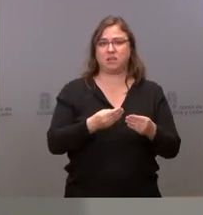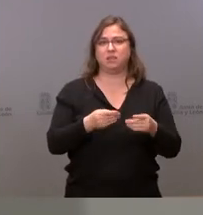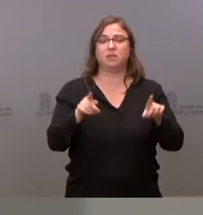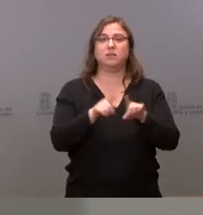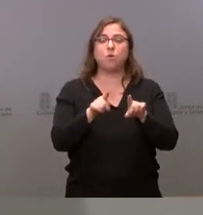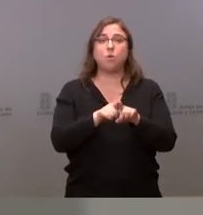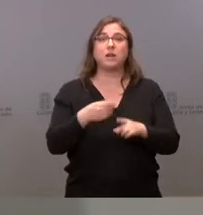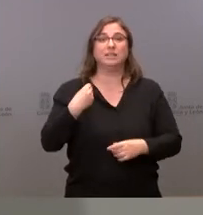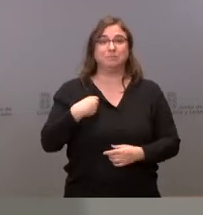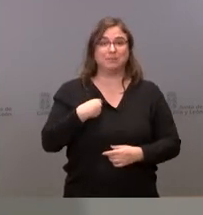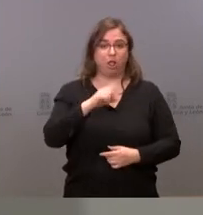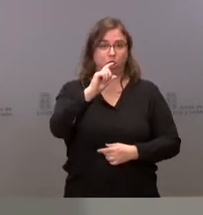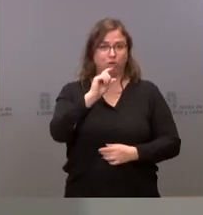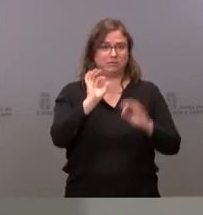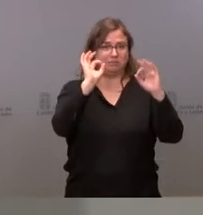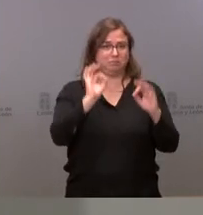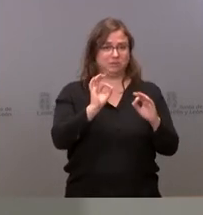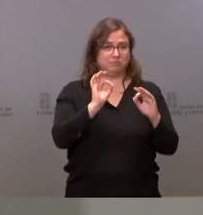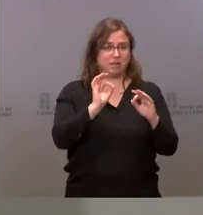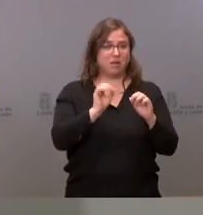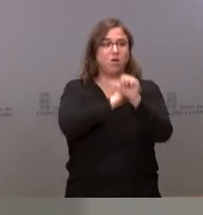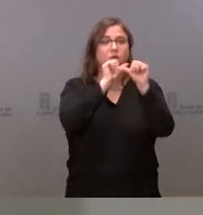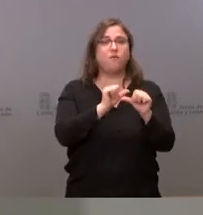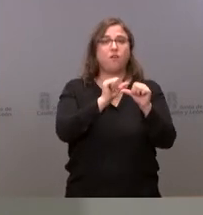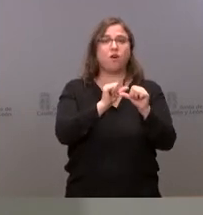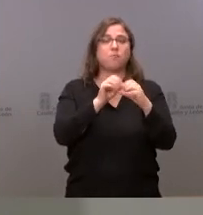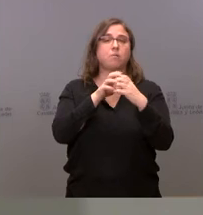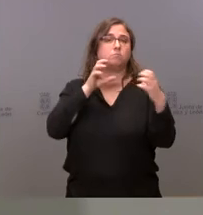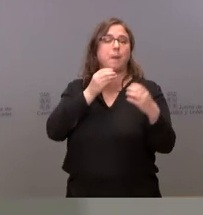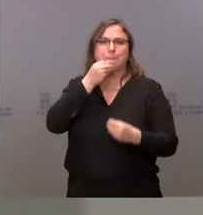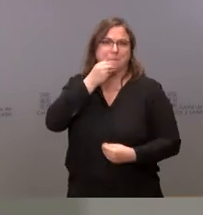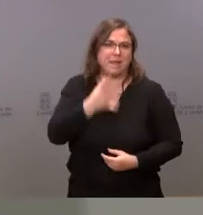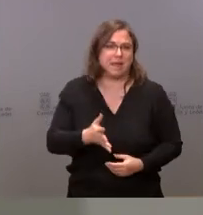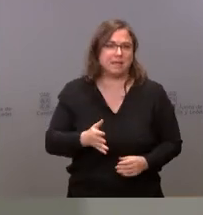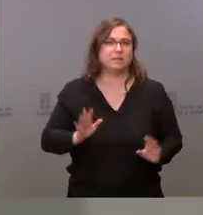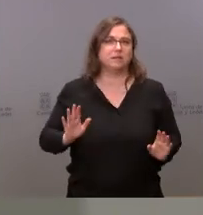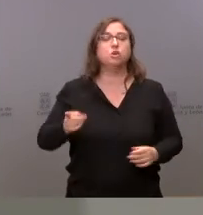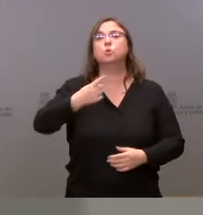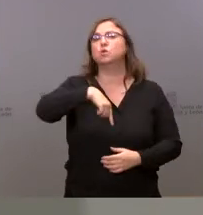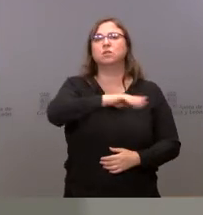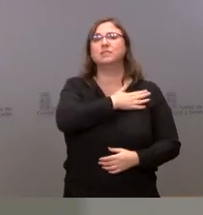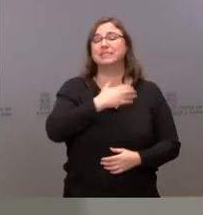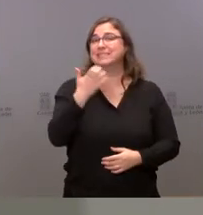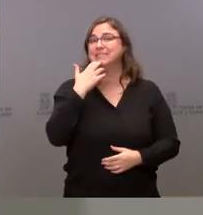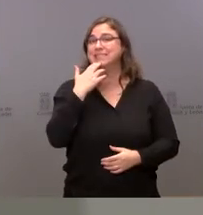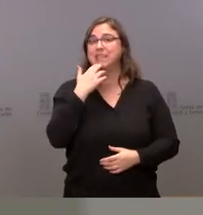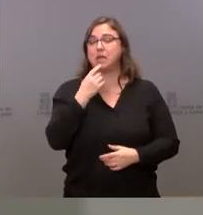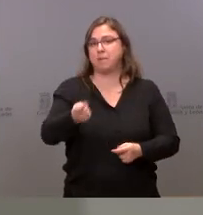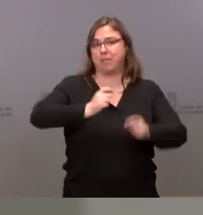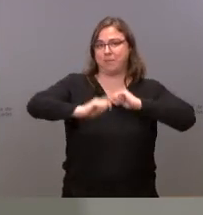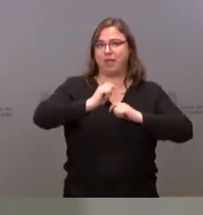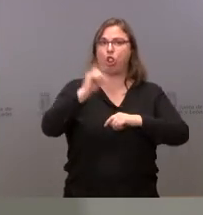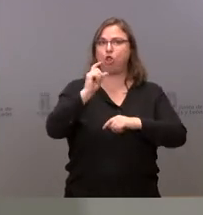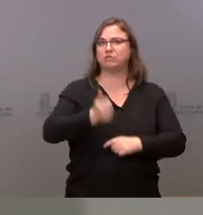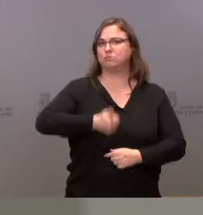de con las mismas dosis de vacunas tener más unidades de vacunación todo es agradecido todo es bienvenido nosotros lógicamente cuantas más nos vengan a Castilla y León mejor